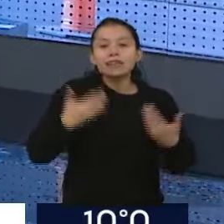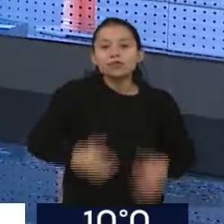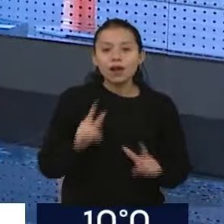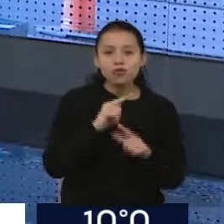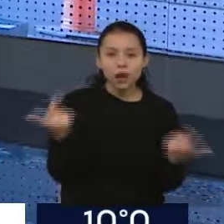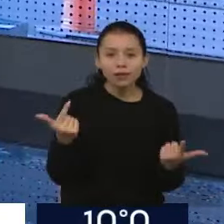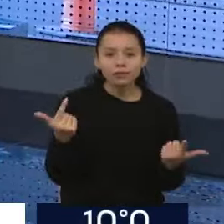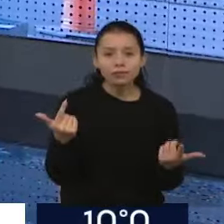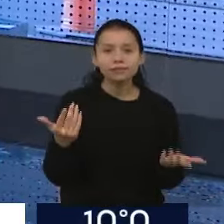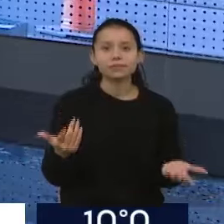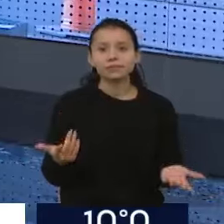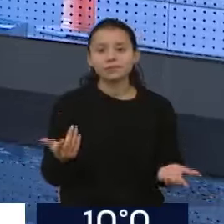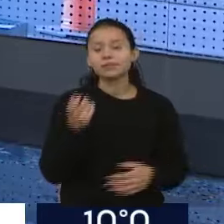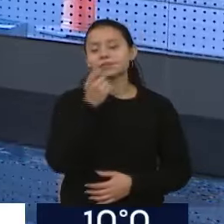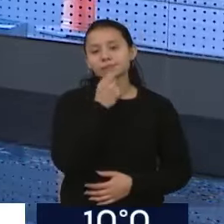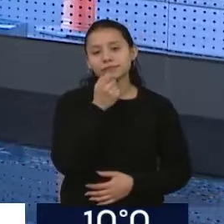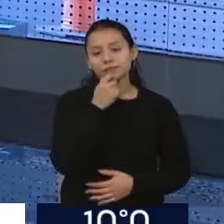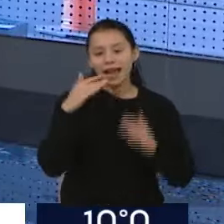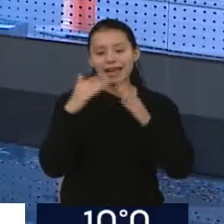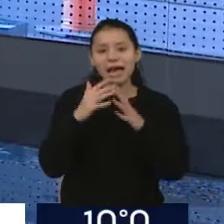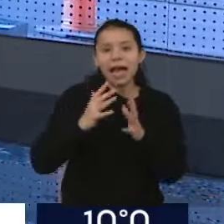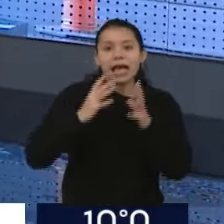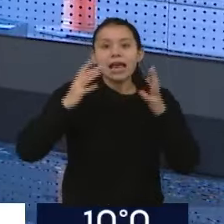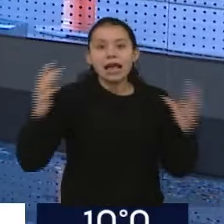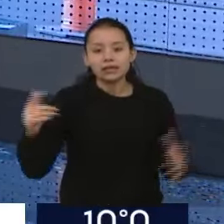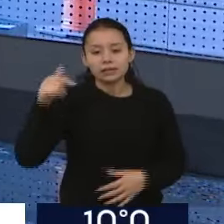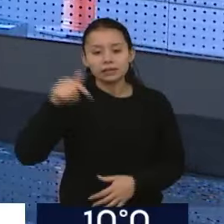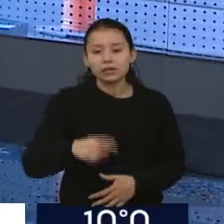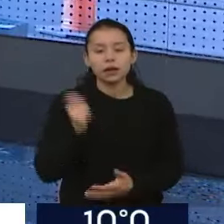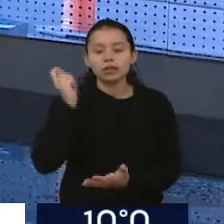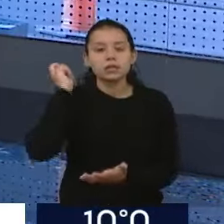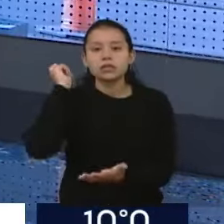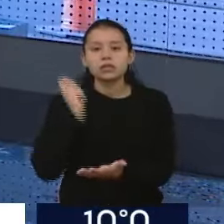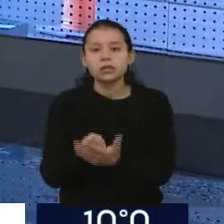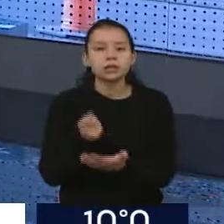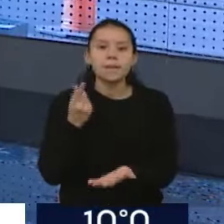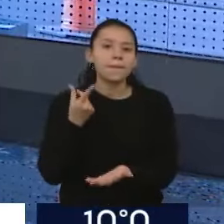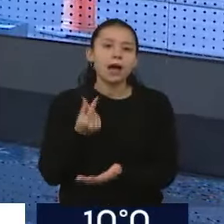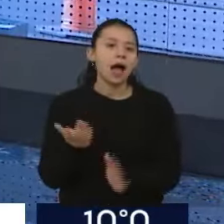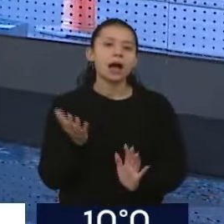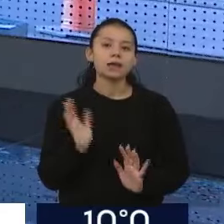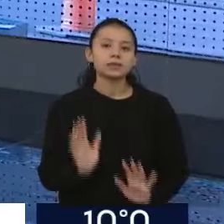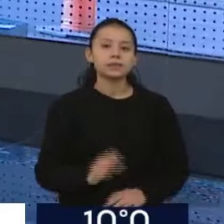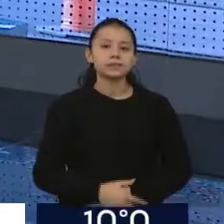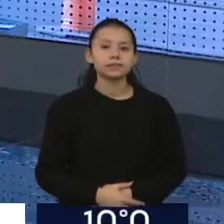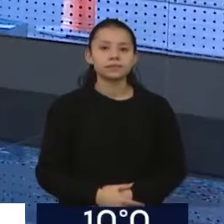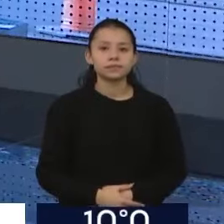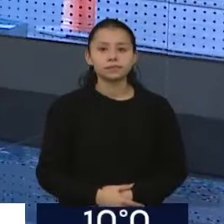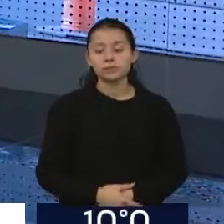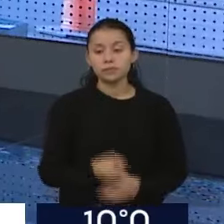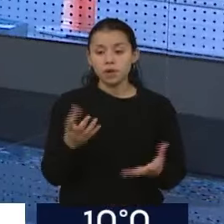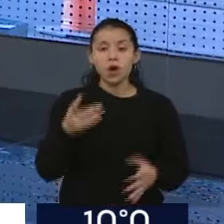casas, calefacciones de piletas y demás, pagando 2 pesos con 50. Hay toda una reformulación en el paradigma de los subsidios.